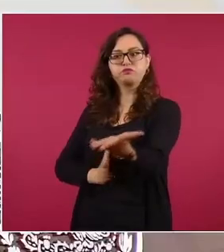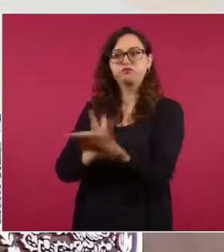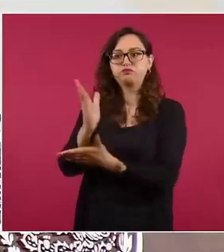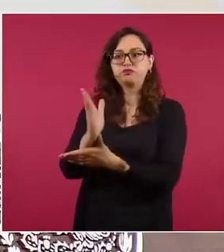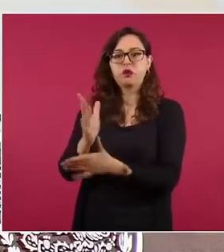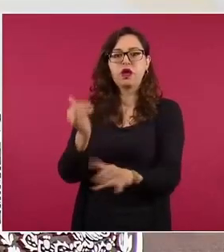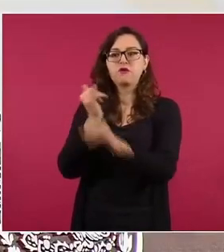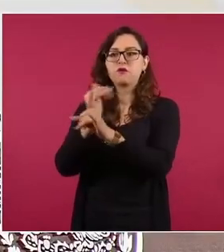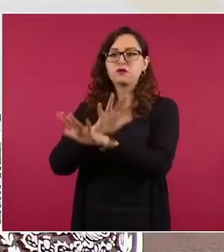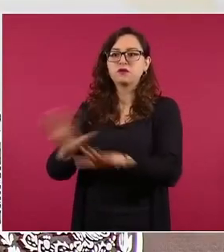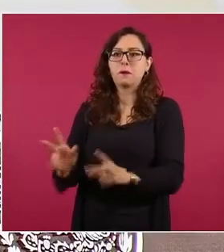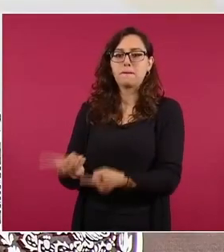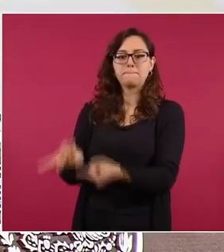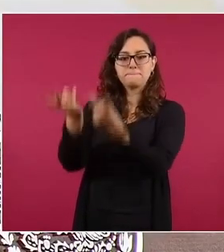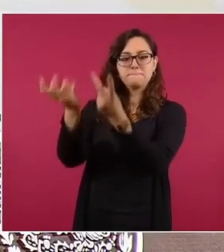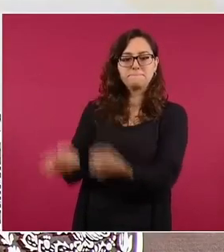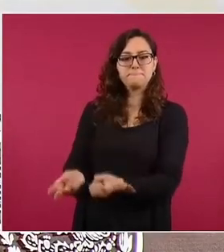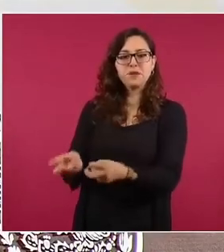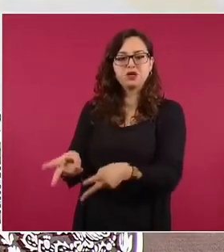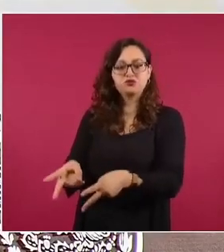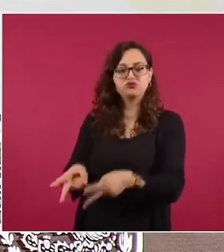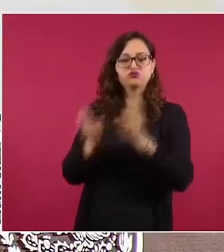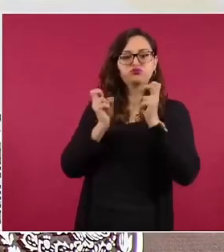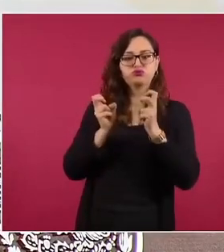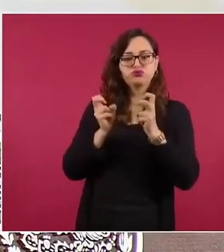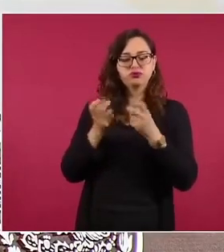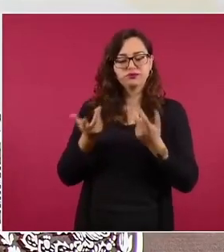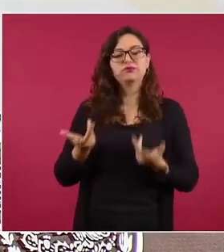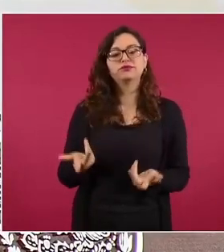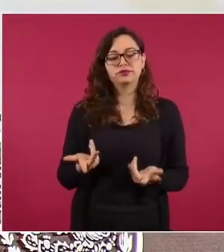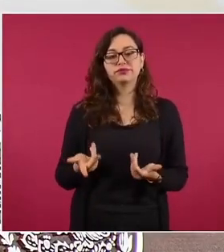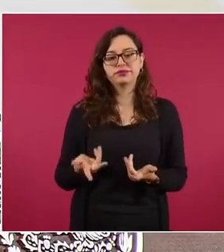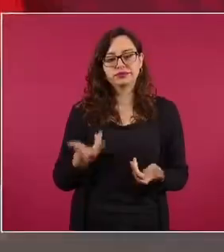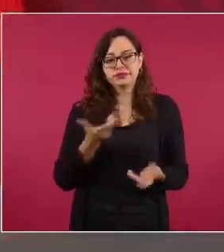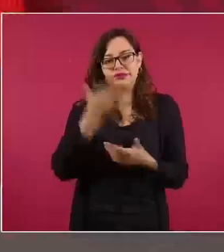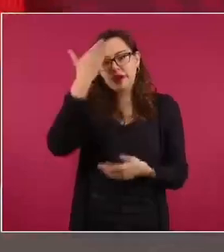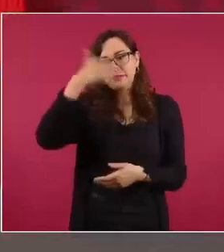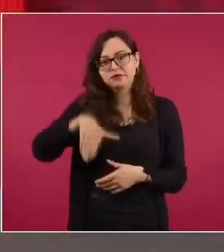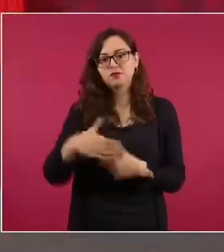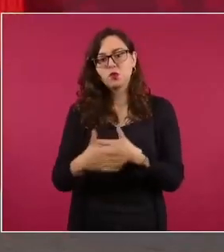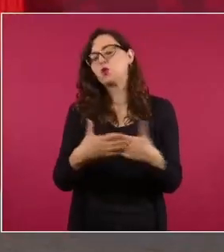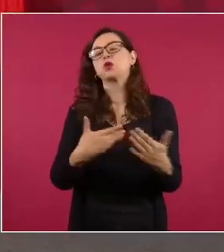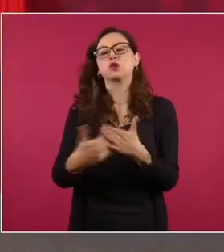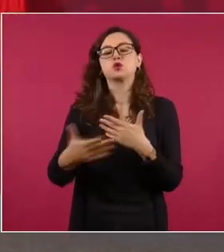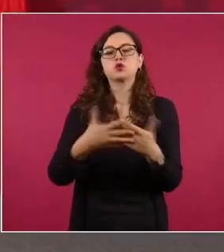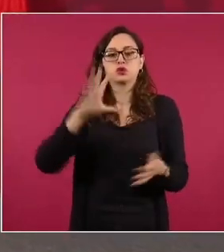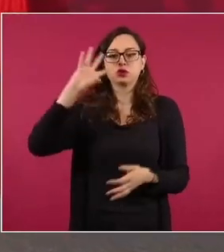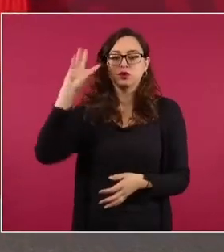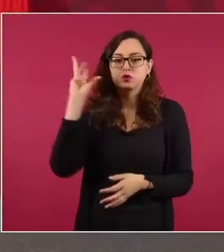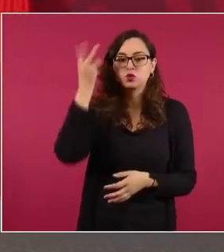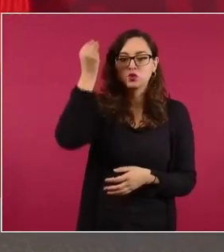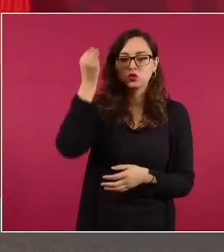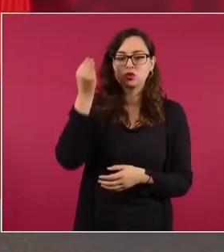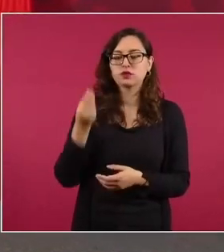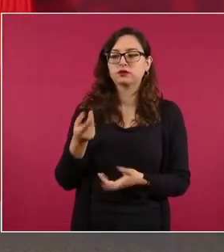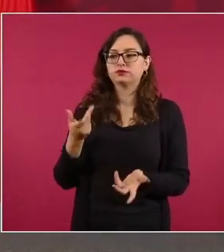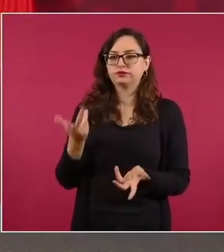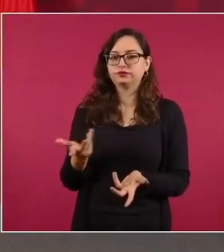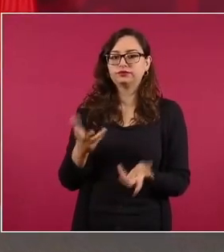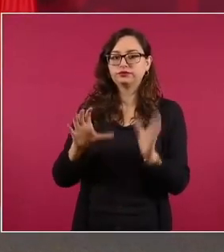información mediante estos mecanismos modernos, extraen